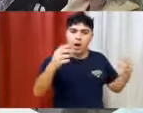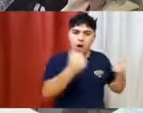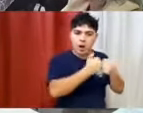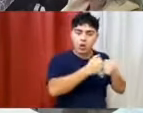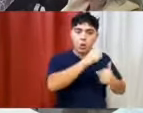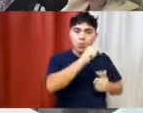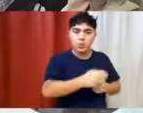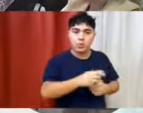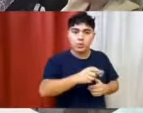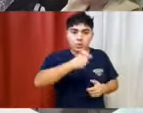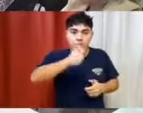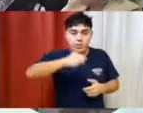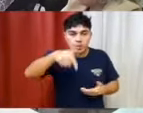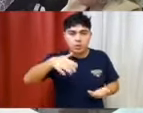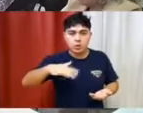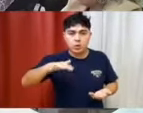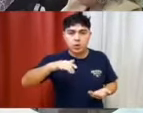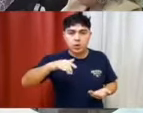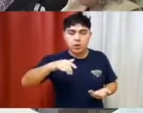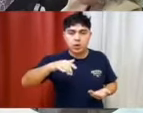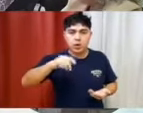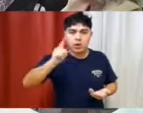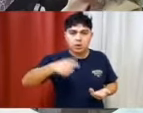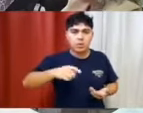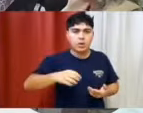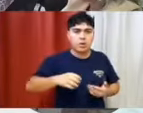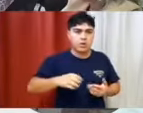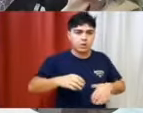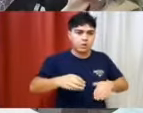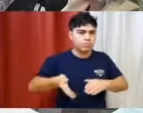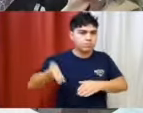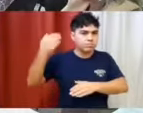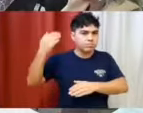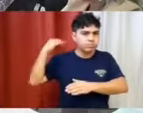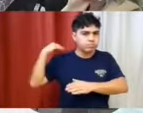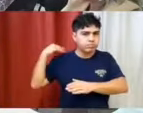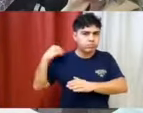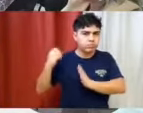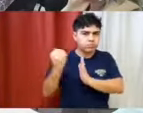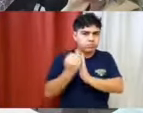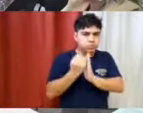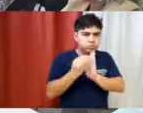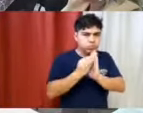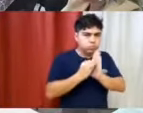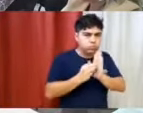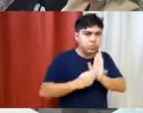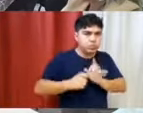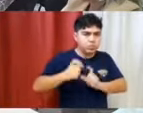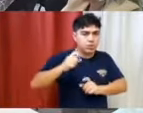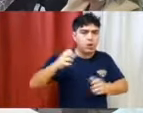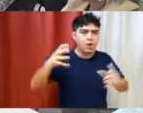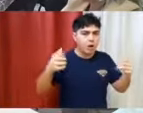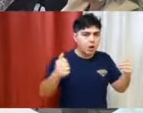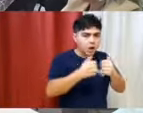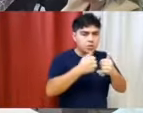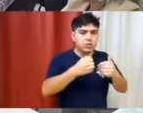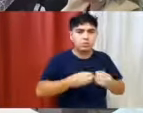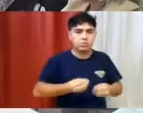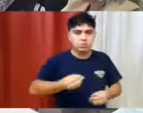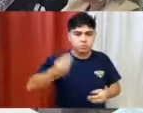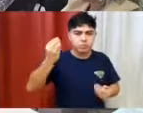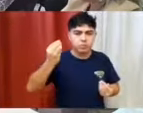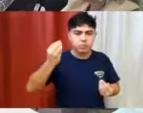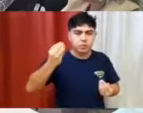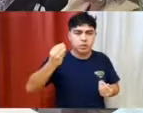muerte de un vecino, como así también un largo historial de accidentes de tránsito en esta área, que la